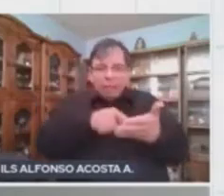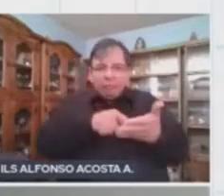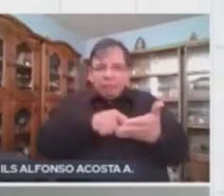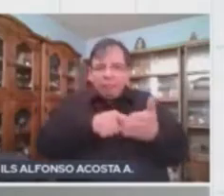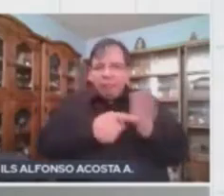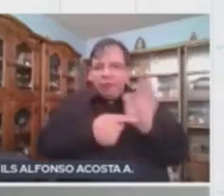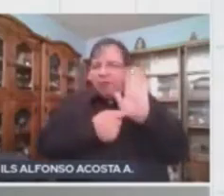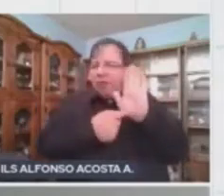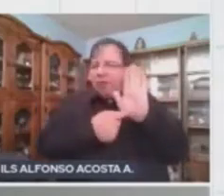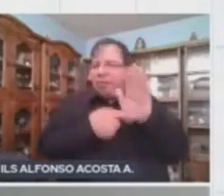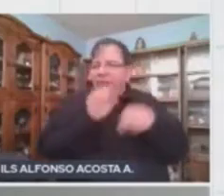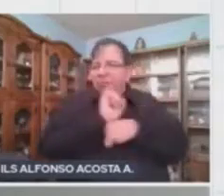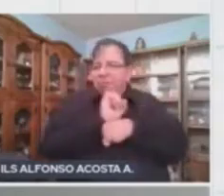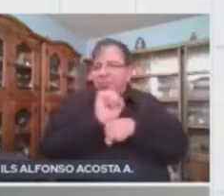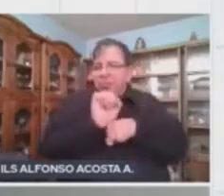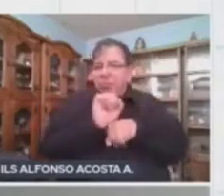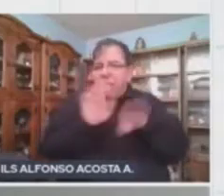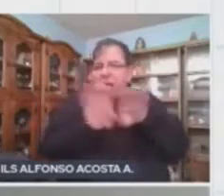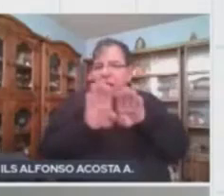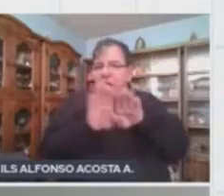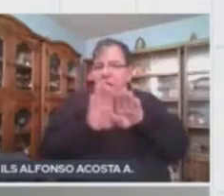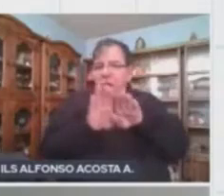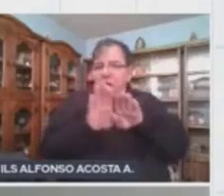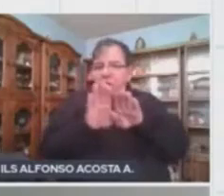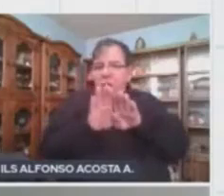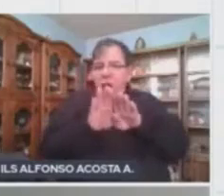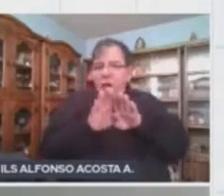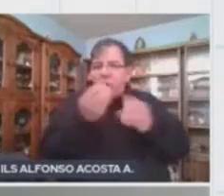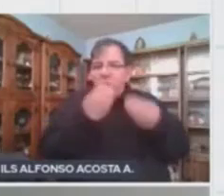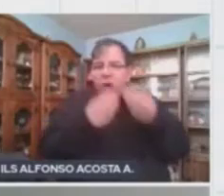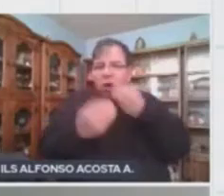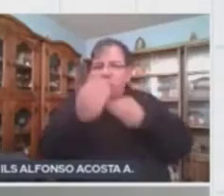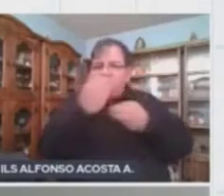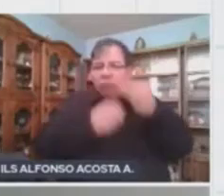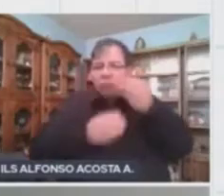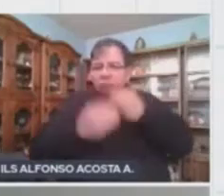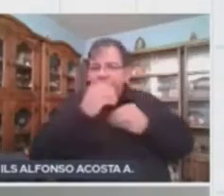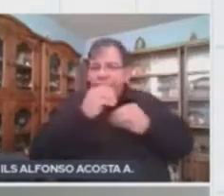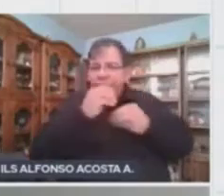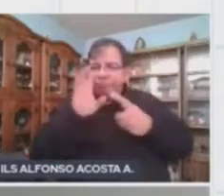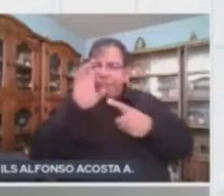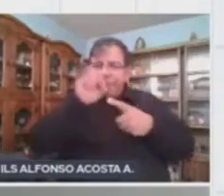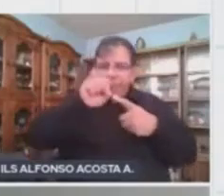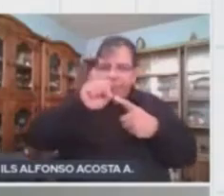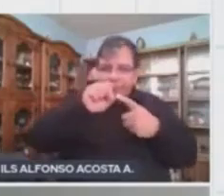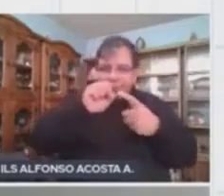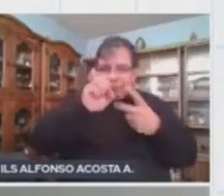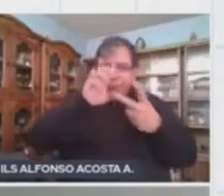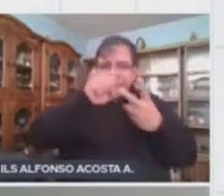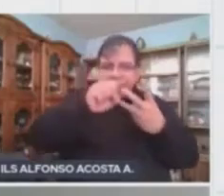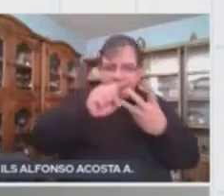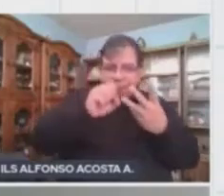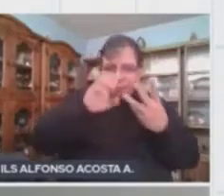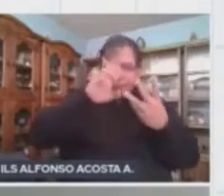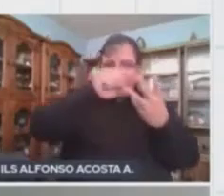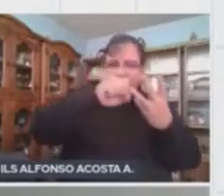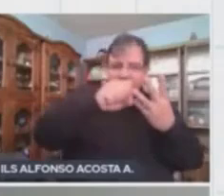simple cómo es el flujo de energía en la alimentación de los seres vivos. ¿Sí lo recuerdan?